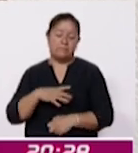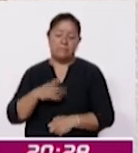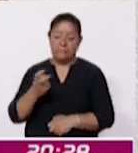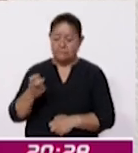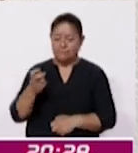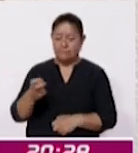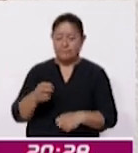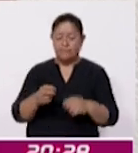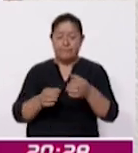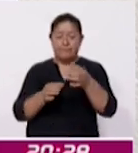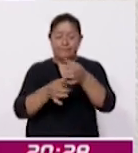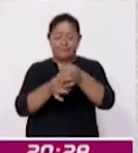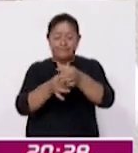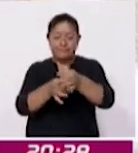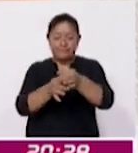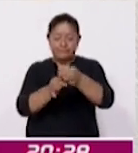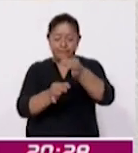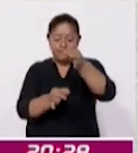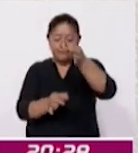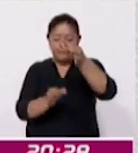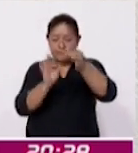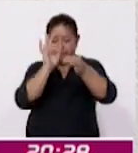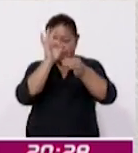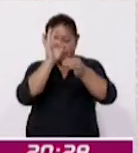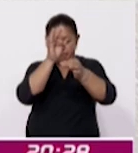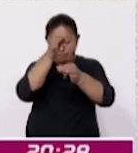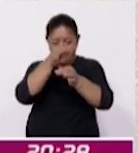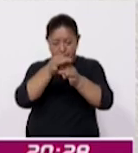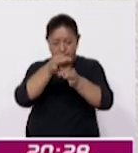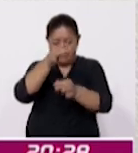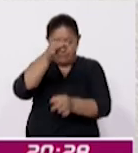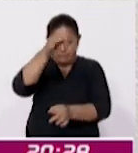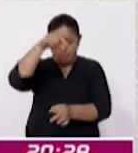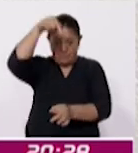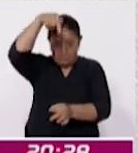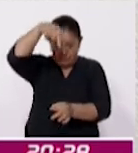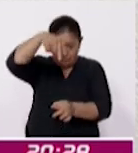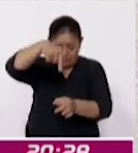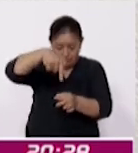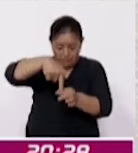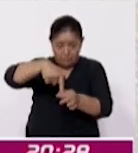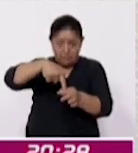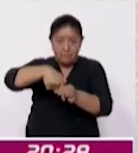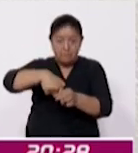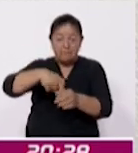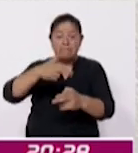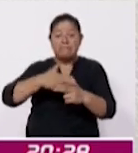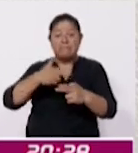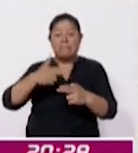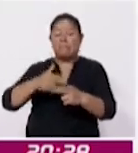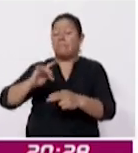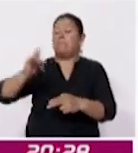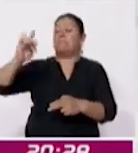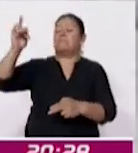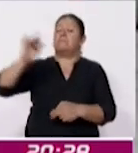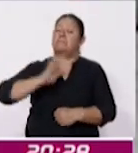agujerito dentro de la columna hasta un dolor que incluso se puede volver crónico.